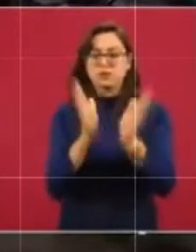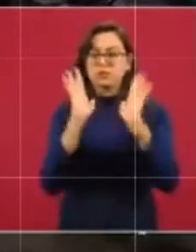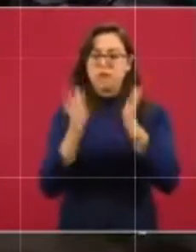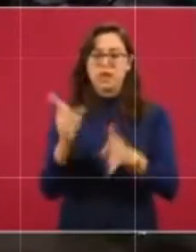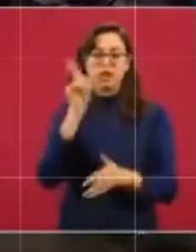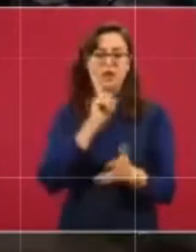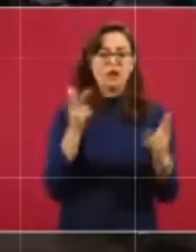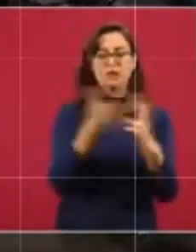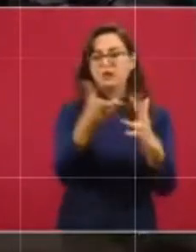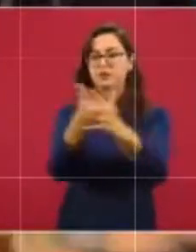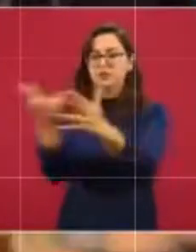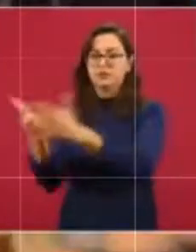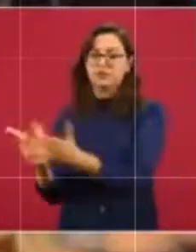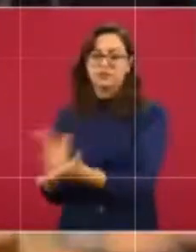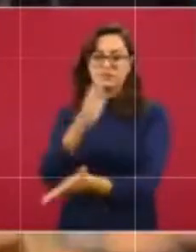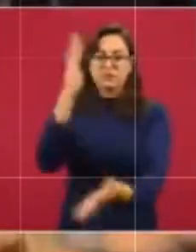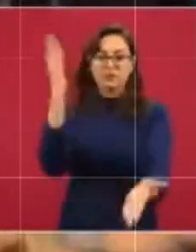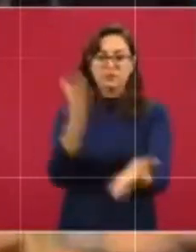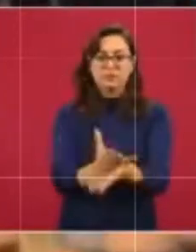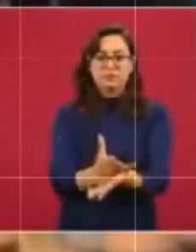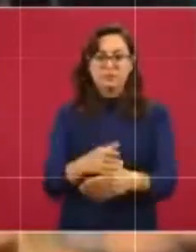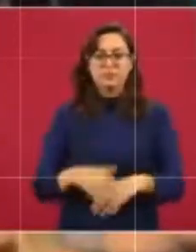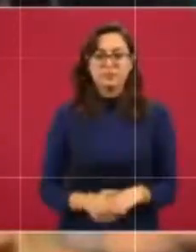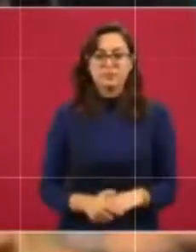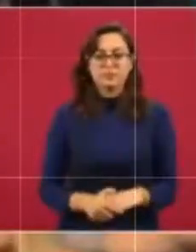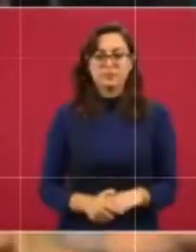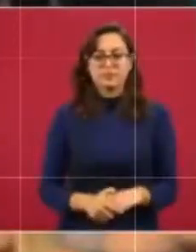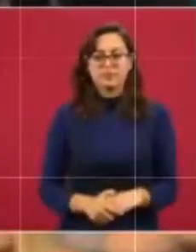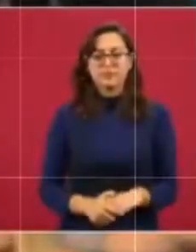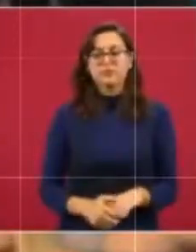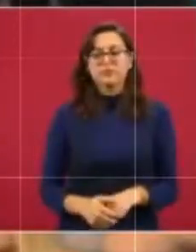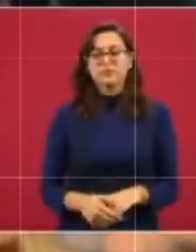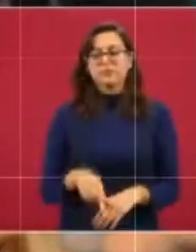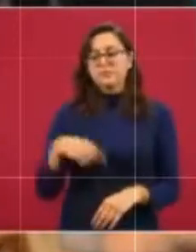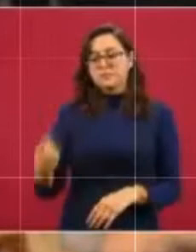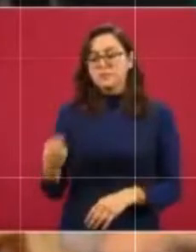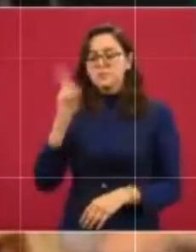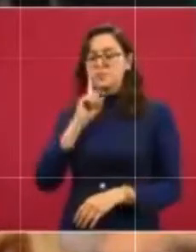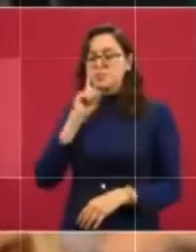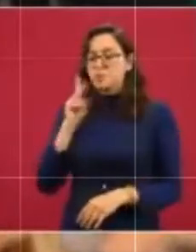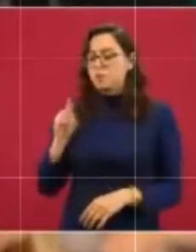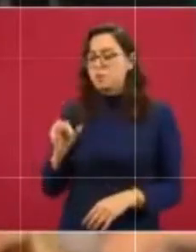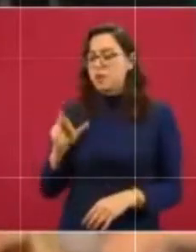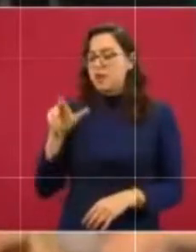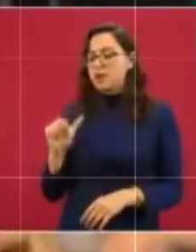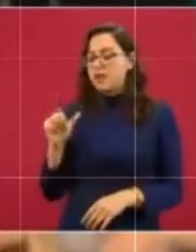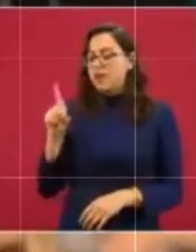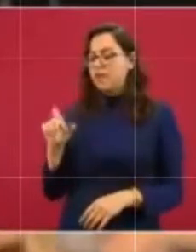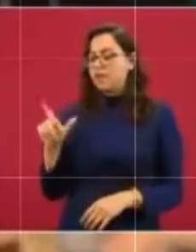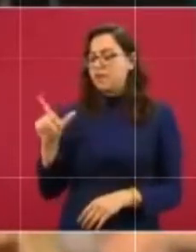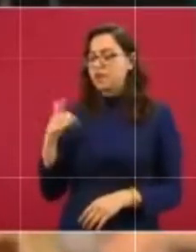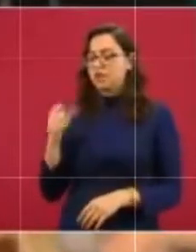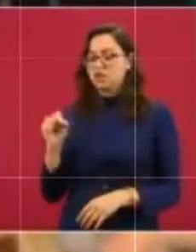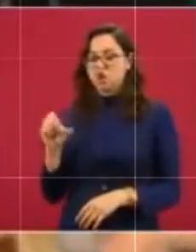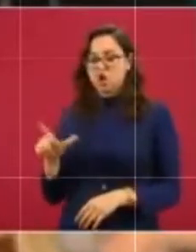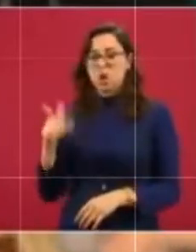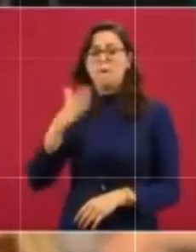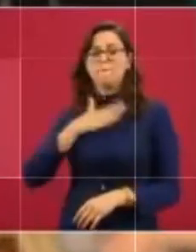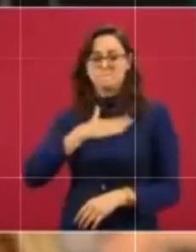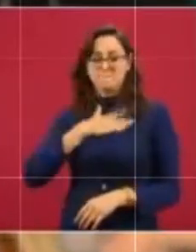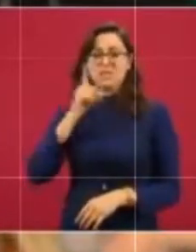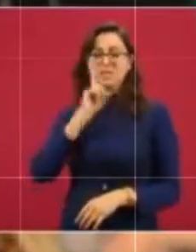feminicidio. Yo soy la madre de María del Sol Cruz Jarquín, asesinada en Oaxaca el 2 de junio de